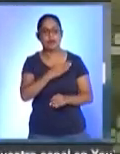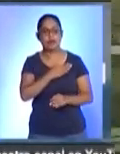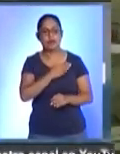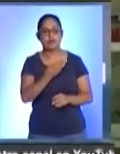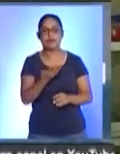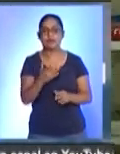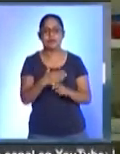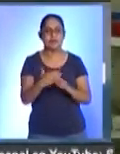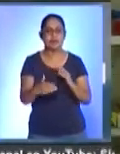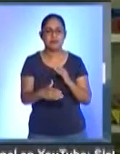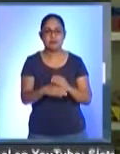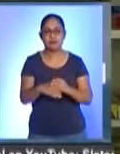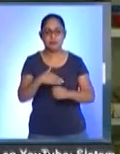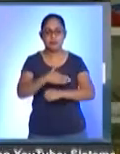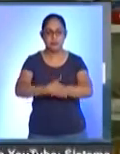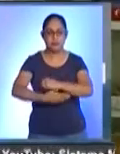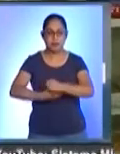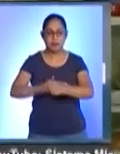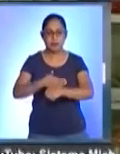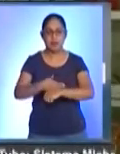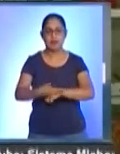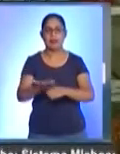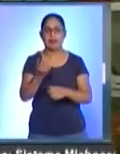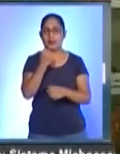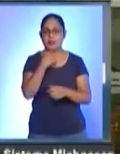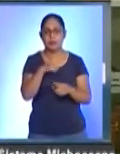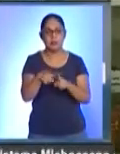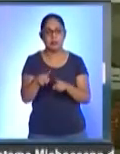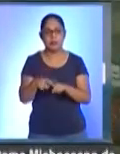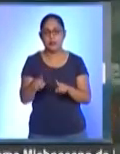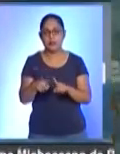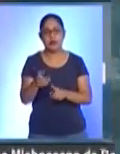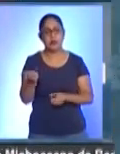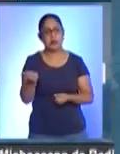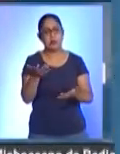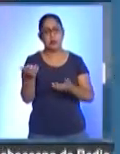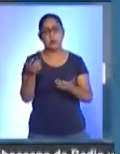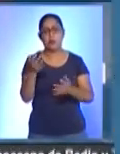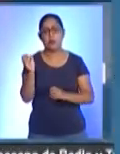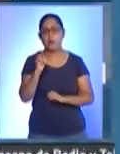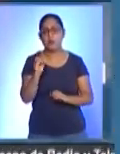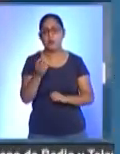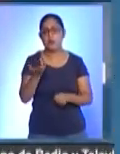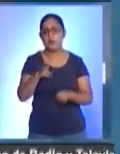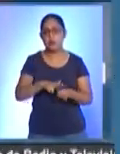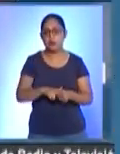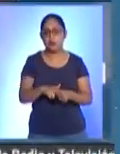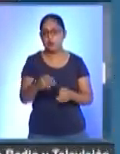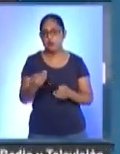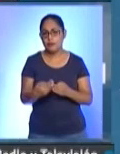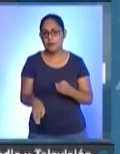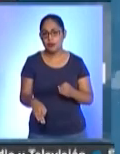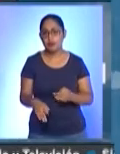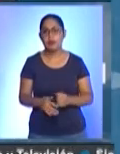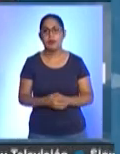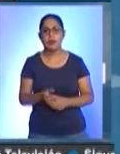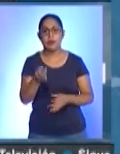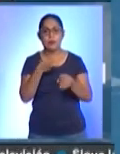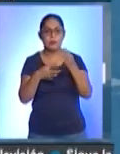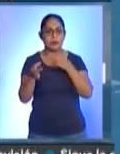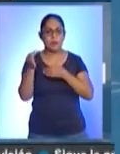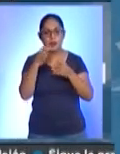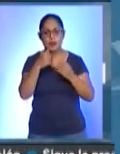permanente en todos los hospitales y centros de salud, medicamentos de